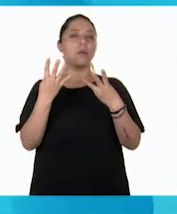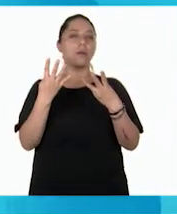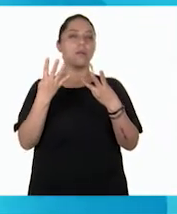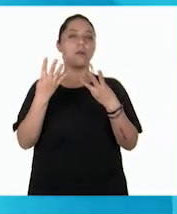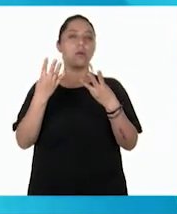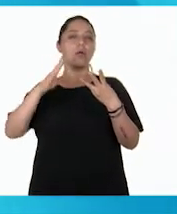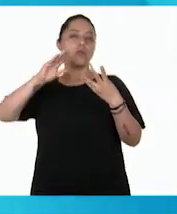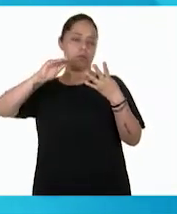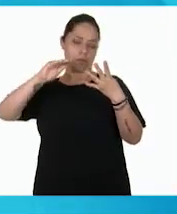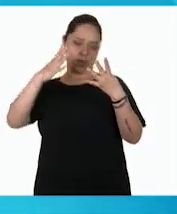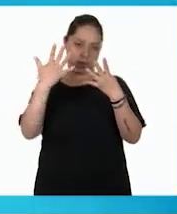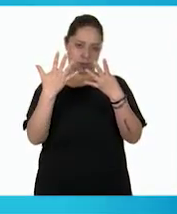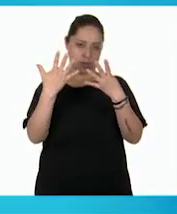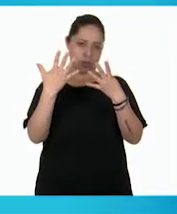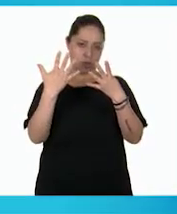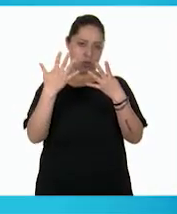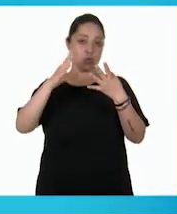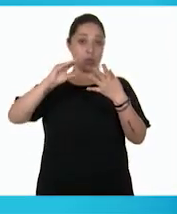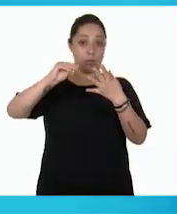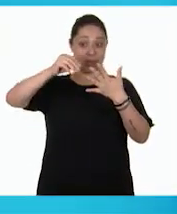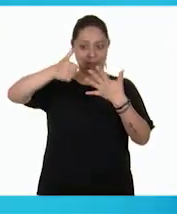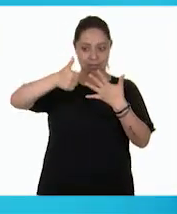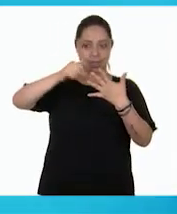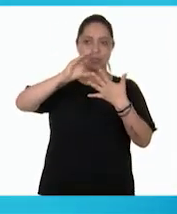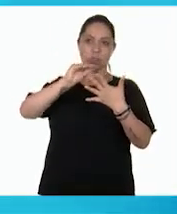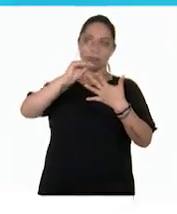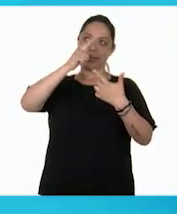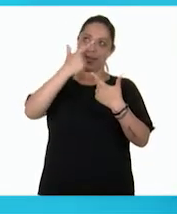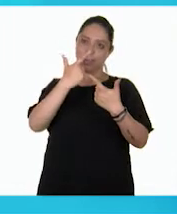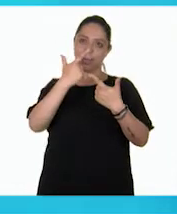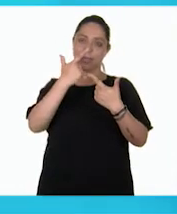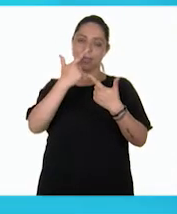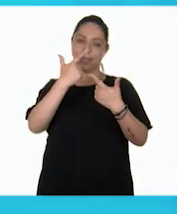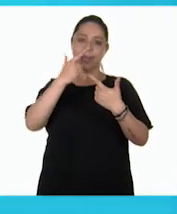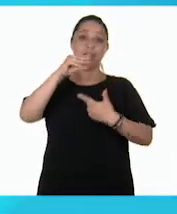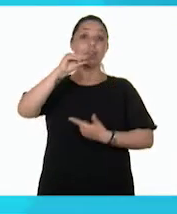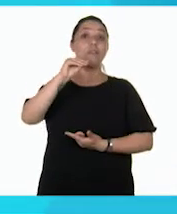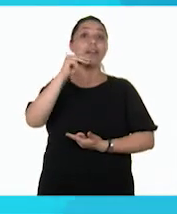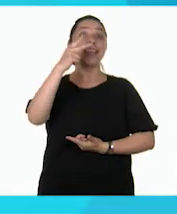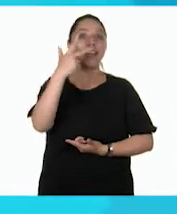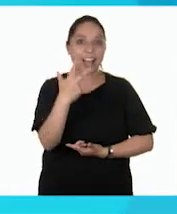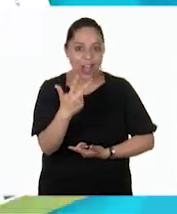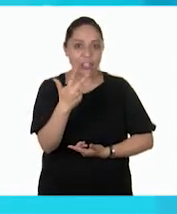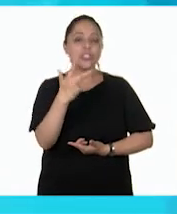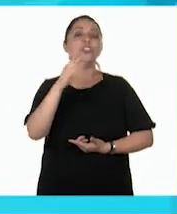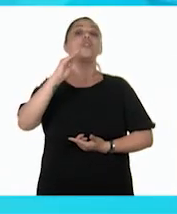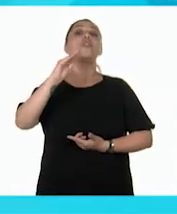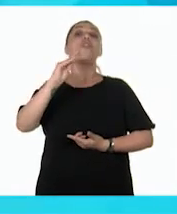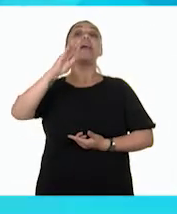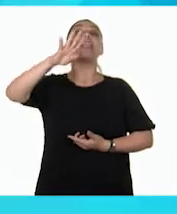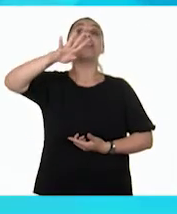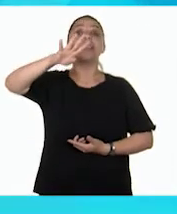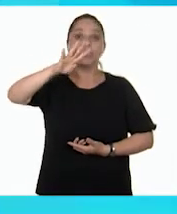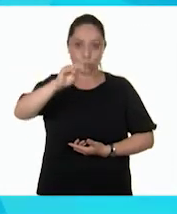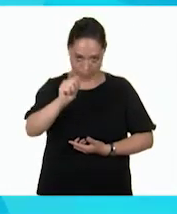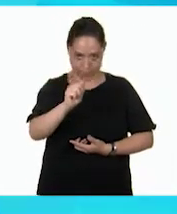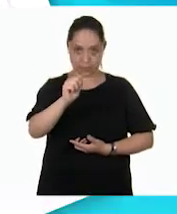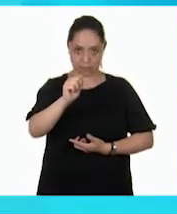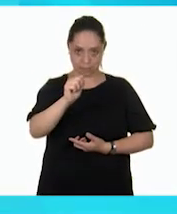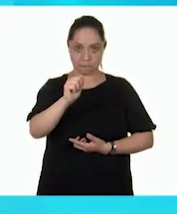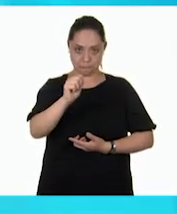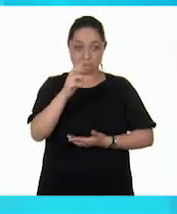la 95, 96, 97, 98 y 99.